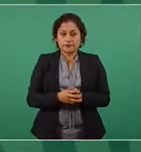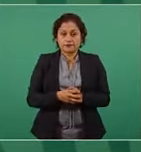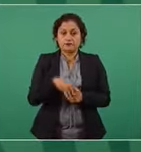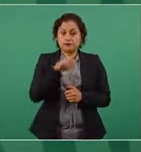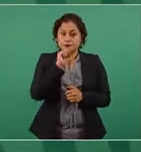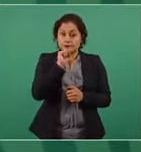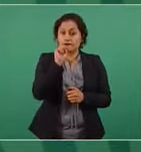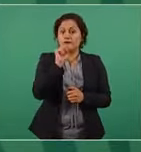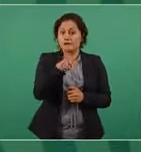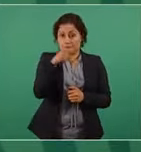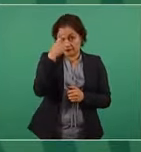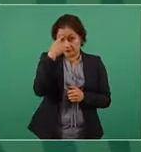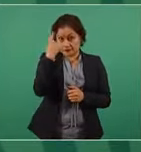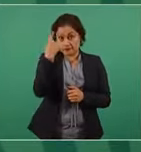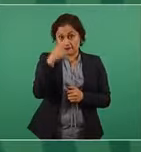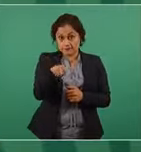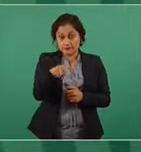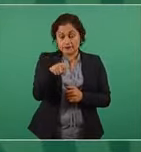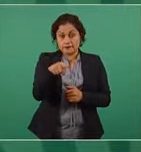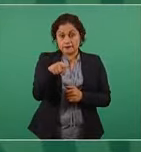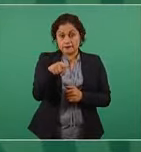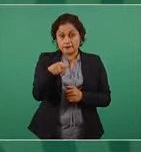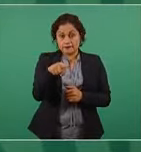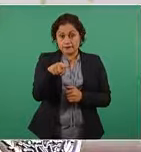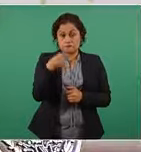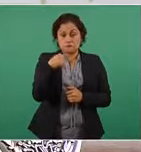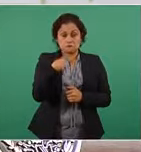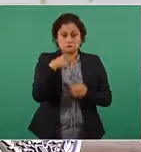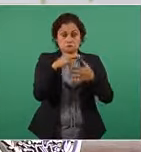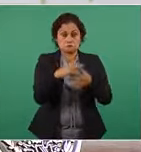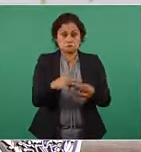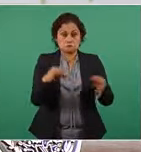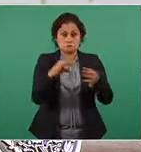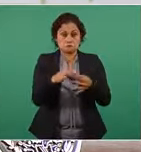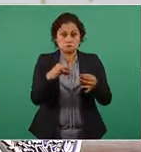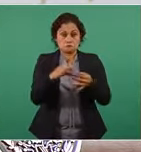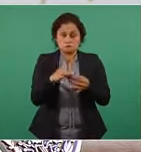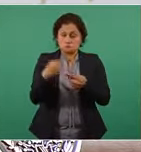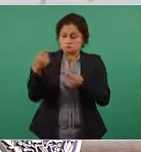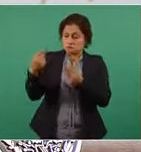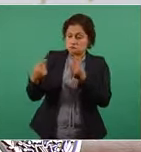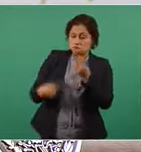para darles a conocer apoyos